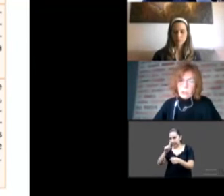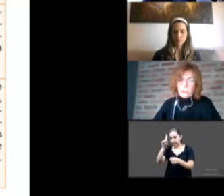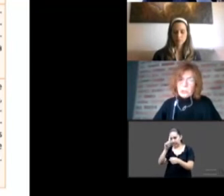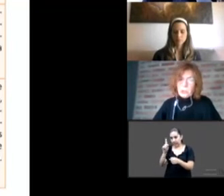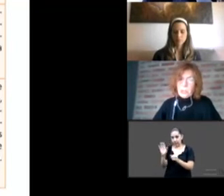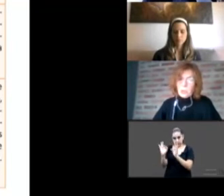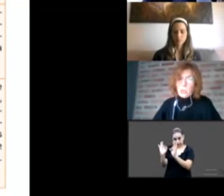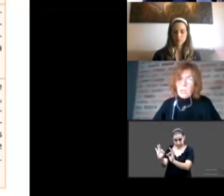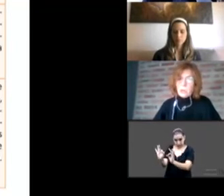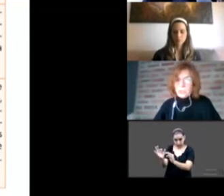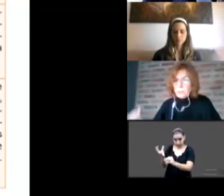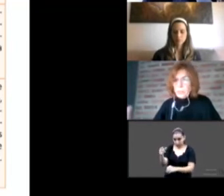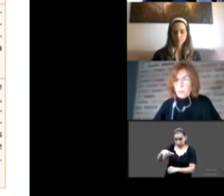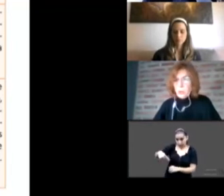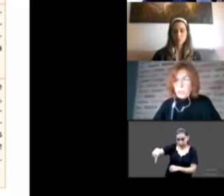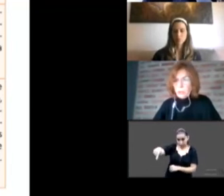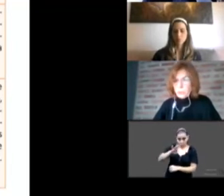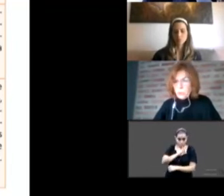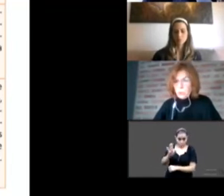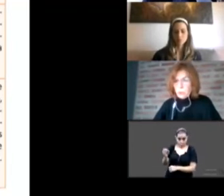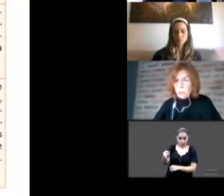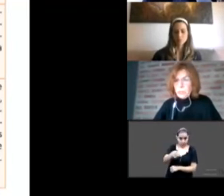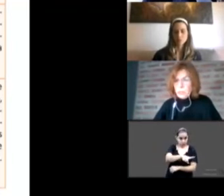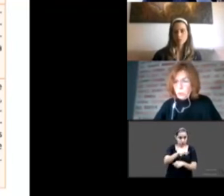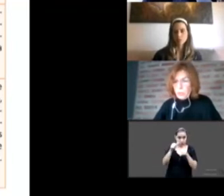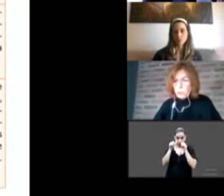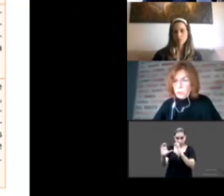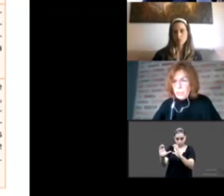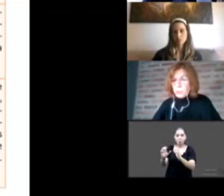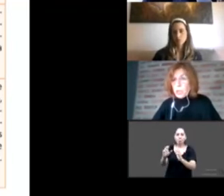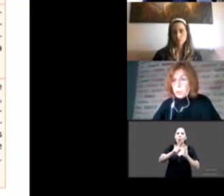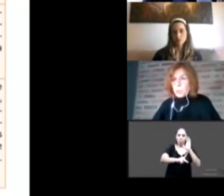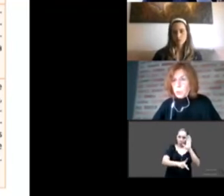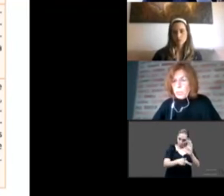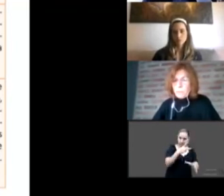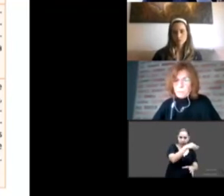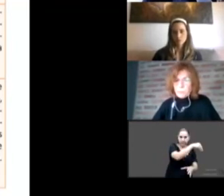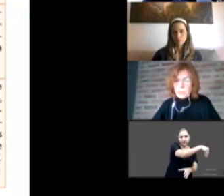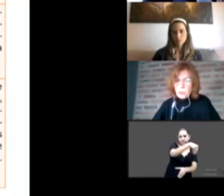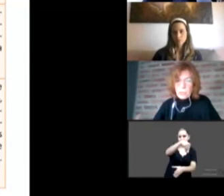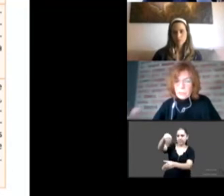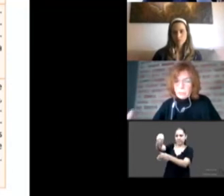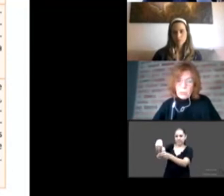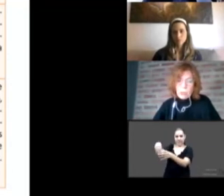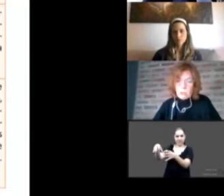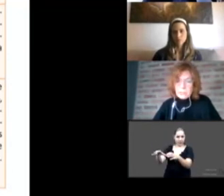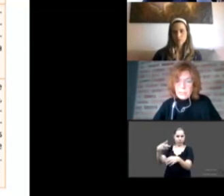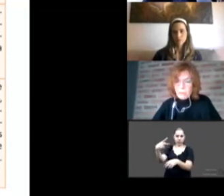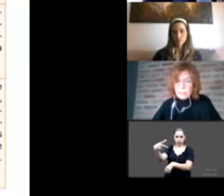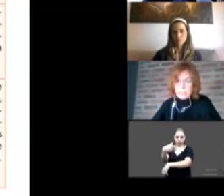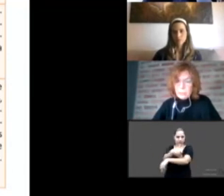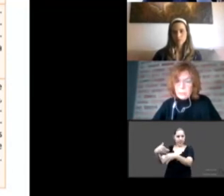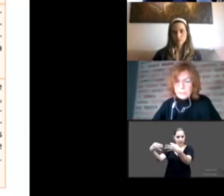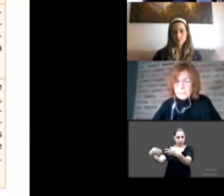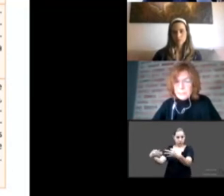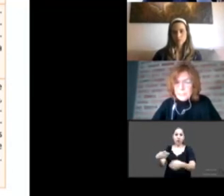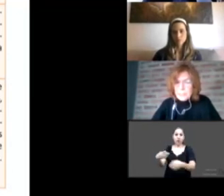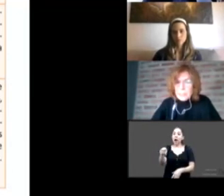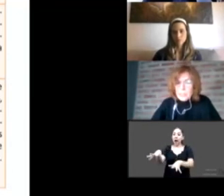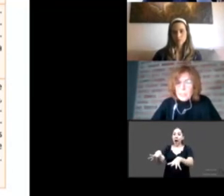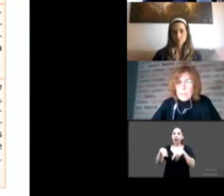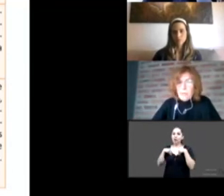condiciones de cuidado, sin embargo, en la adopción, como dije, no, hay una ruptura y una convivencia definitiva.